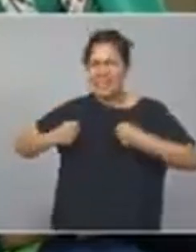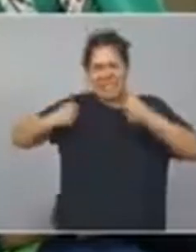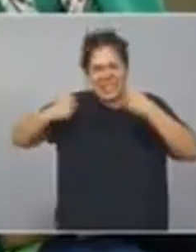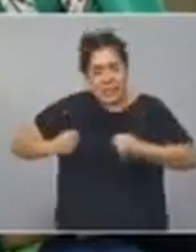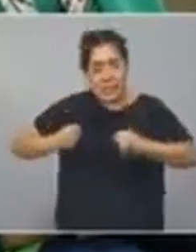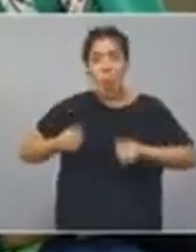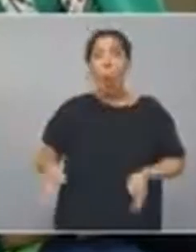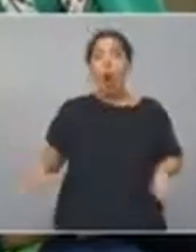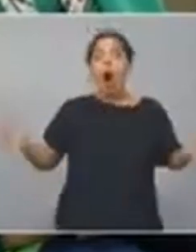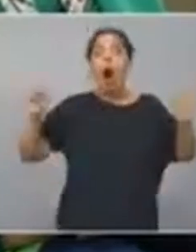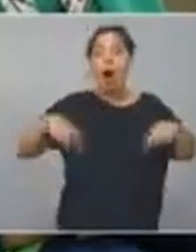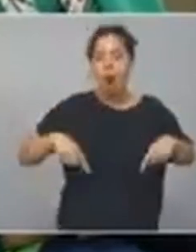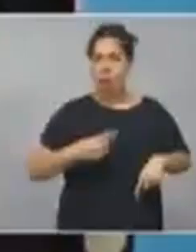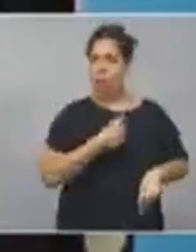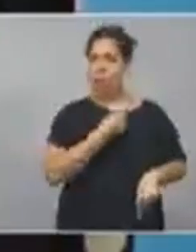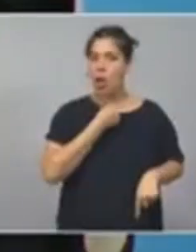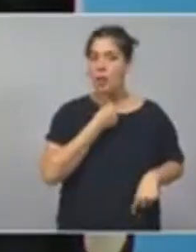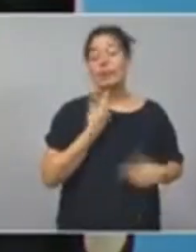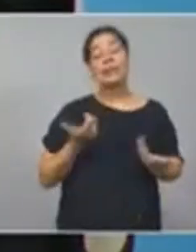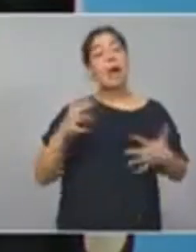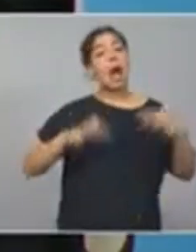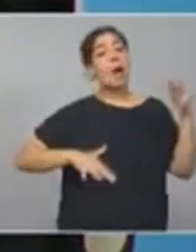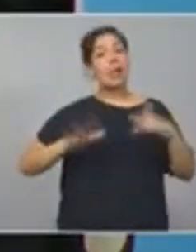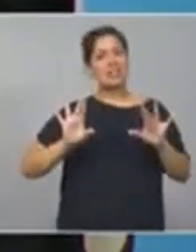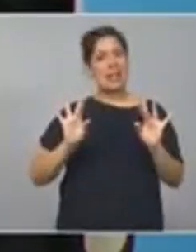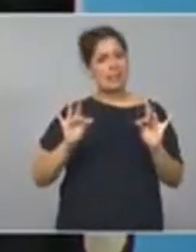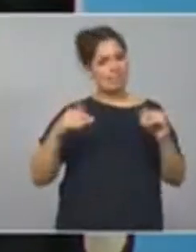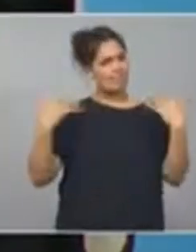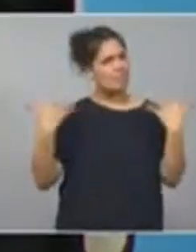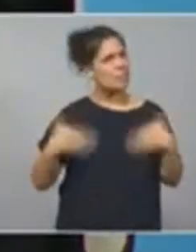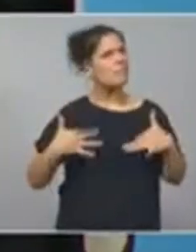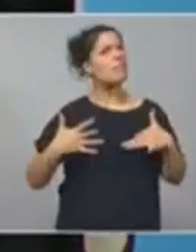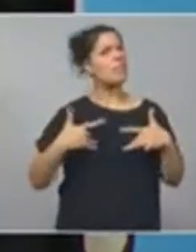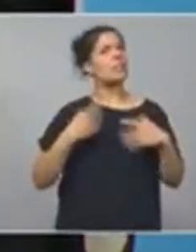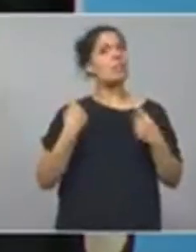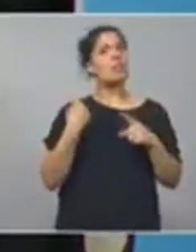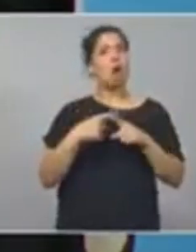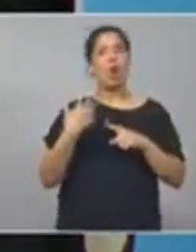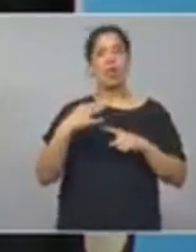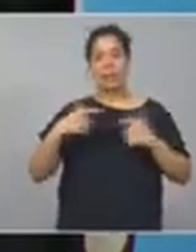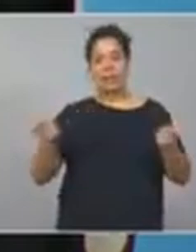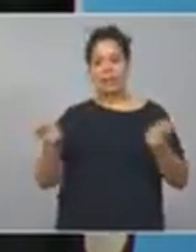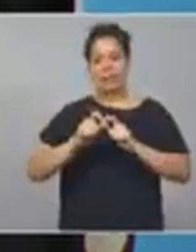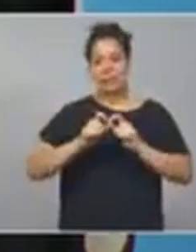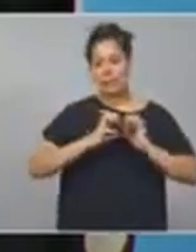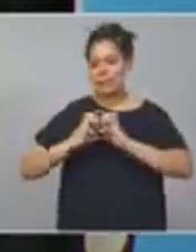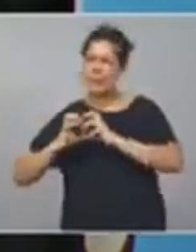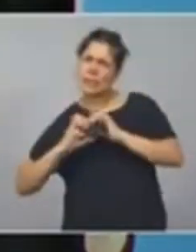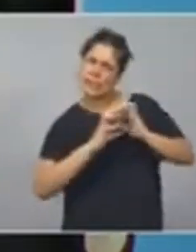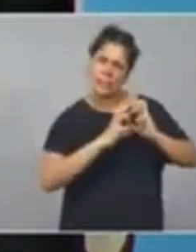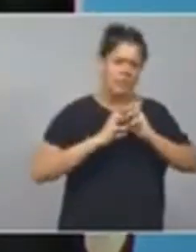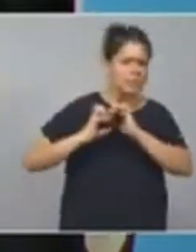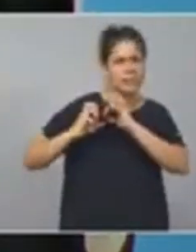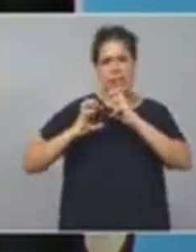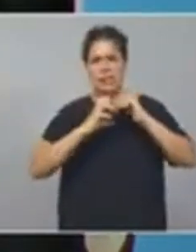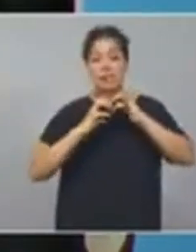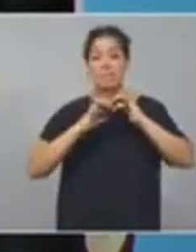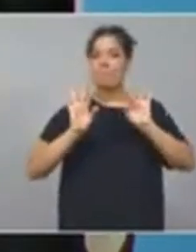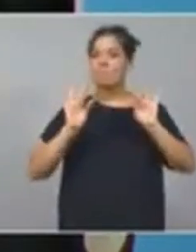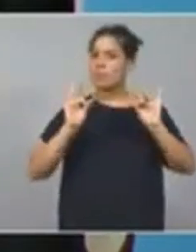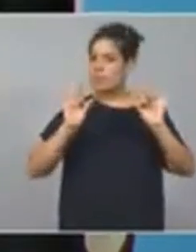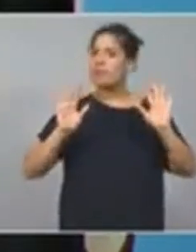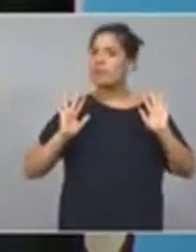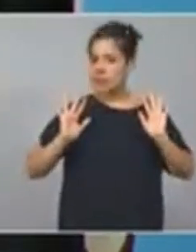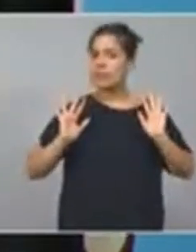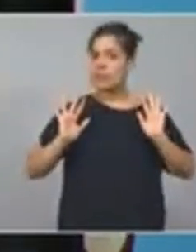marcha, a veces implica costosas, arduas renegociaciones, redeterminaciones, todo lo que